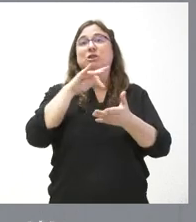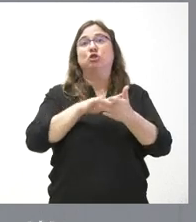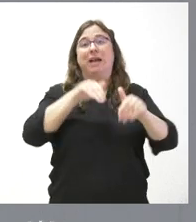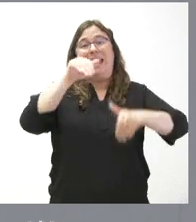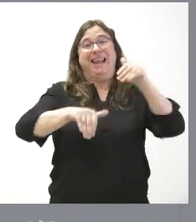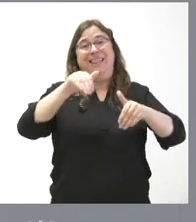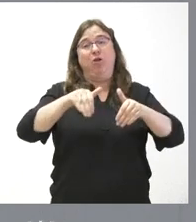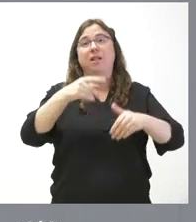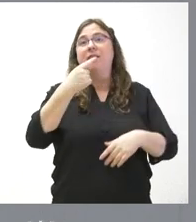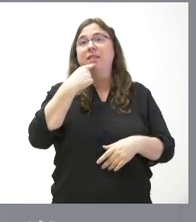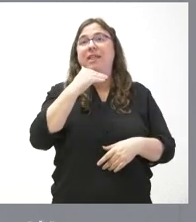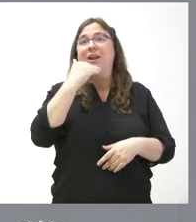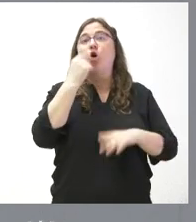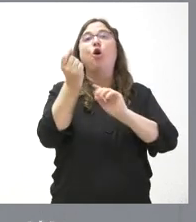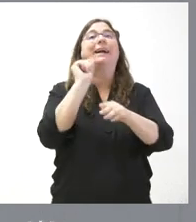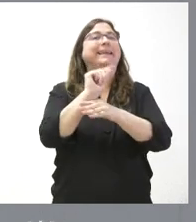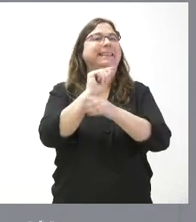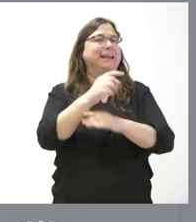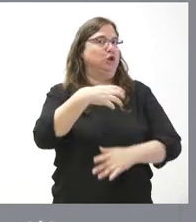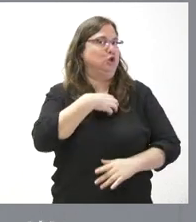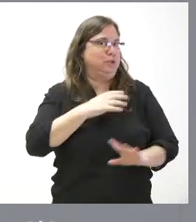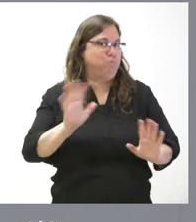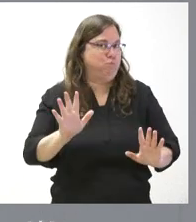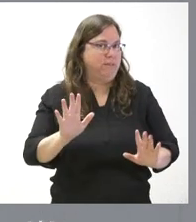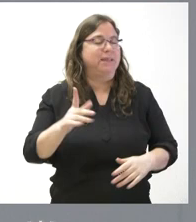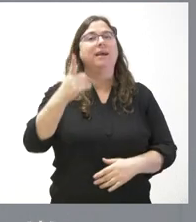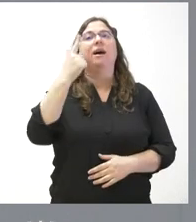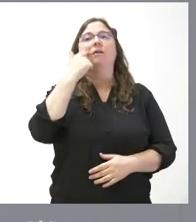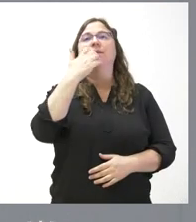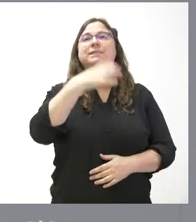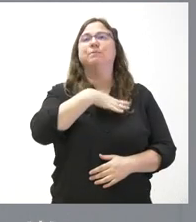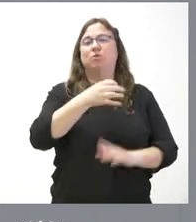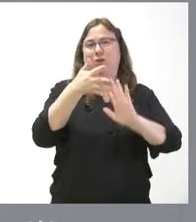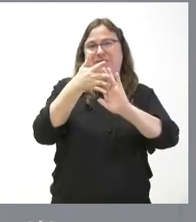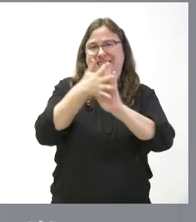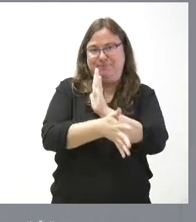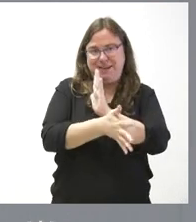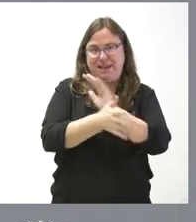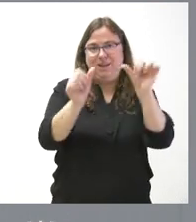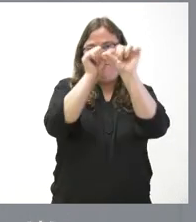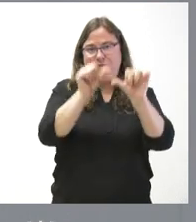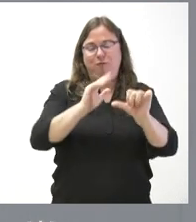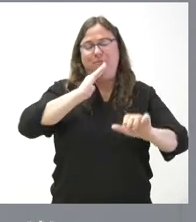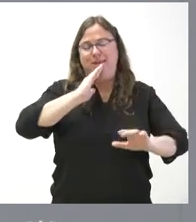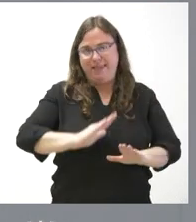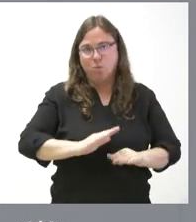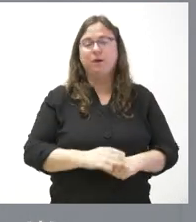pueden establecer críticas. Vamos a ver si lo consigo explicar de la mejor forma posible para que esto